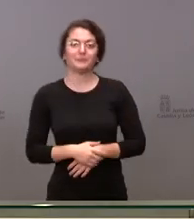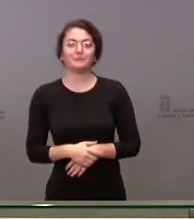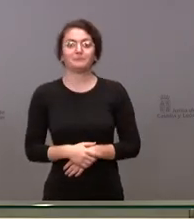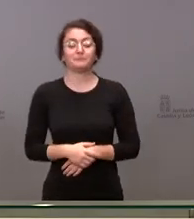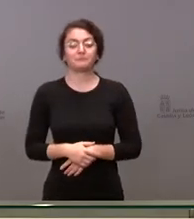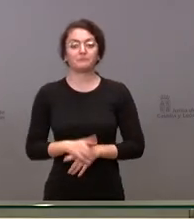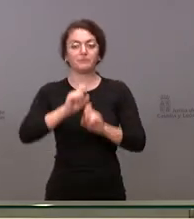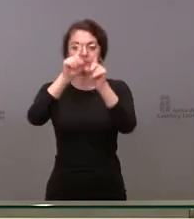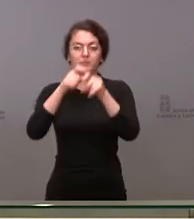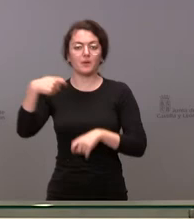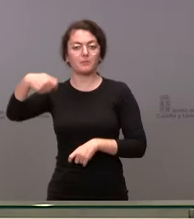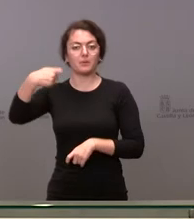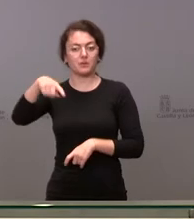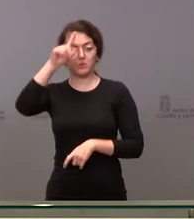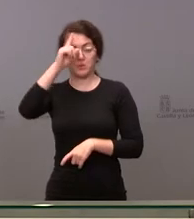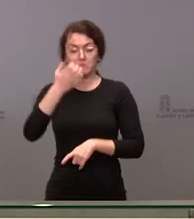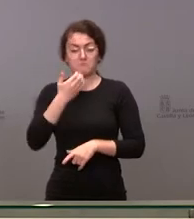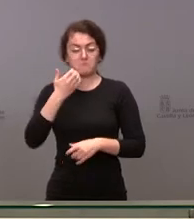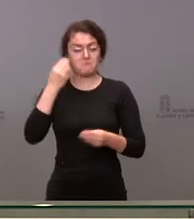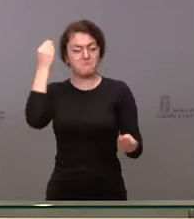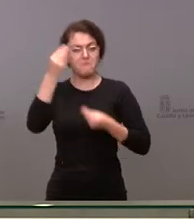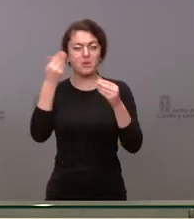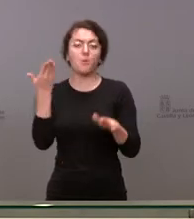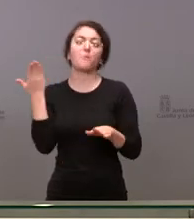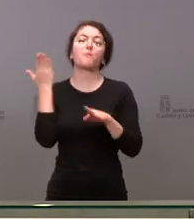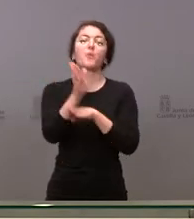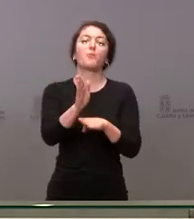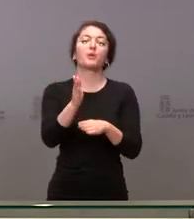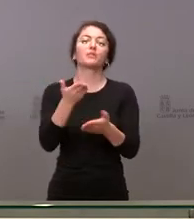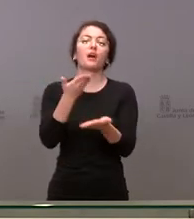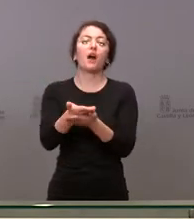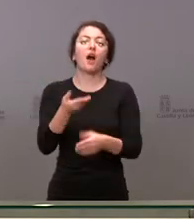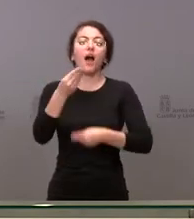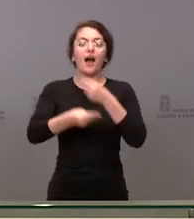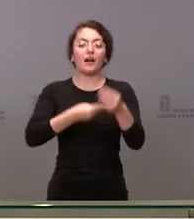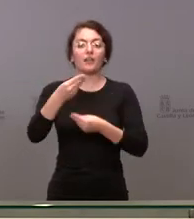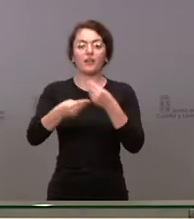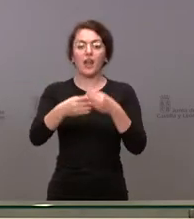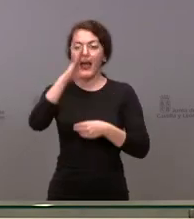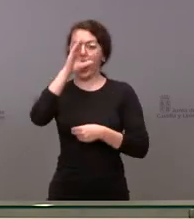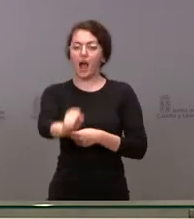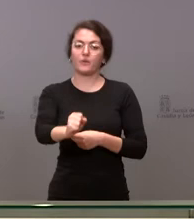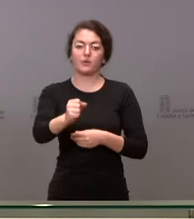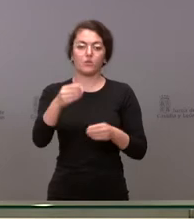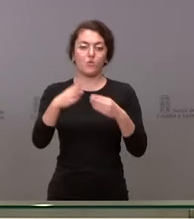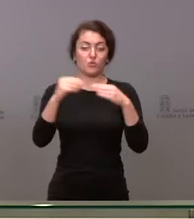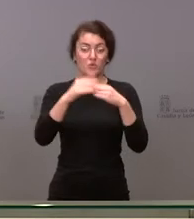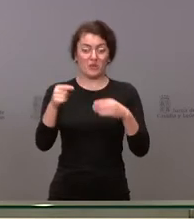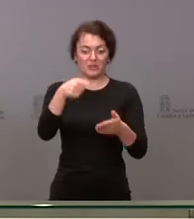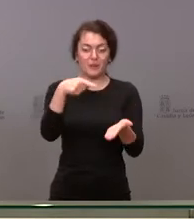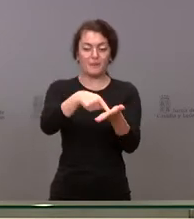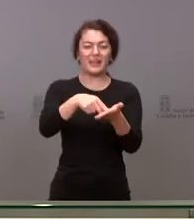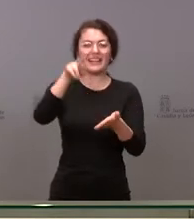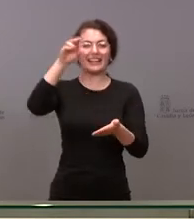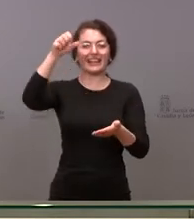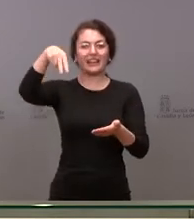Presidente, no sé qué le parece la propuesta que han hecho la Asociación de Usuarios del AVE a Renfe para que exija el pasaporte COVID